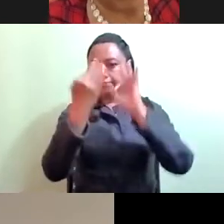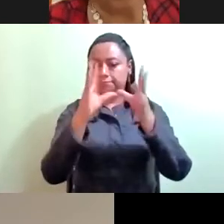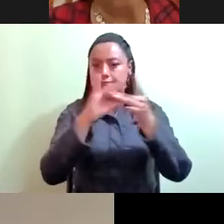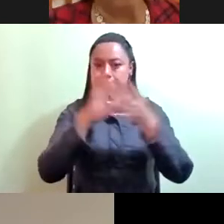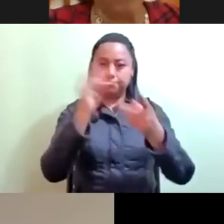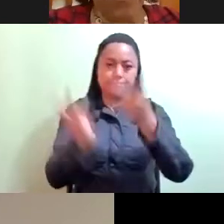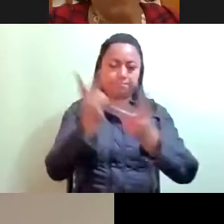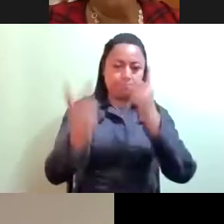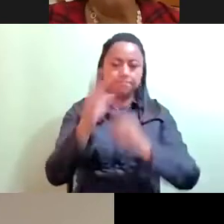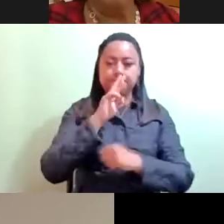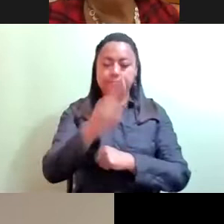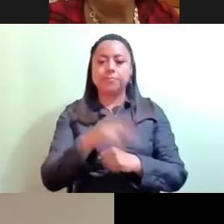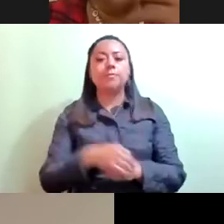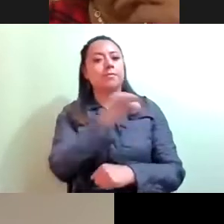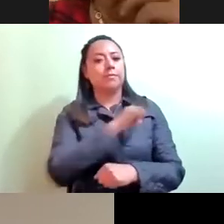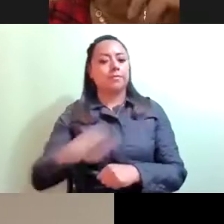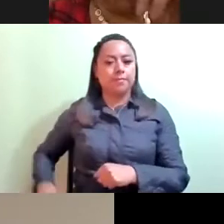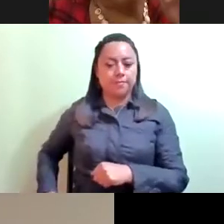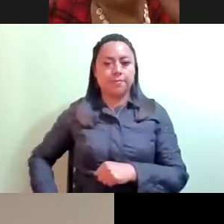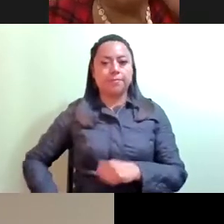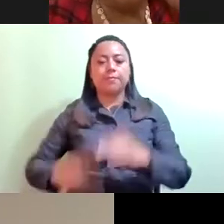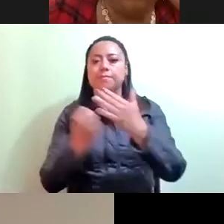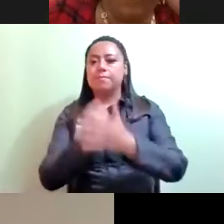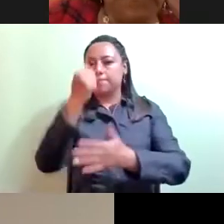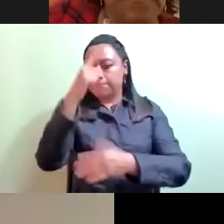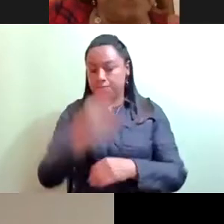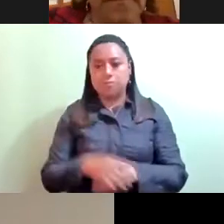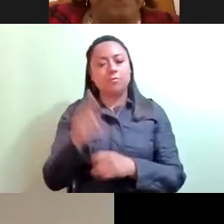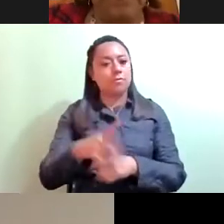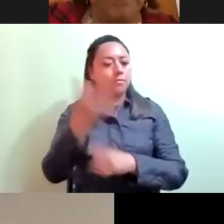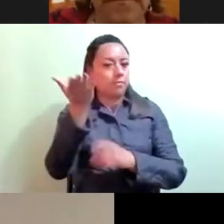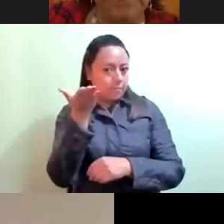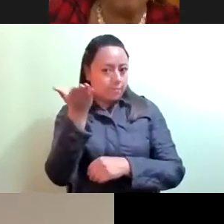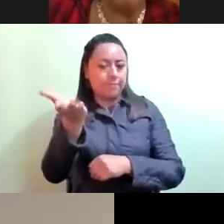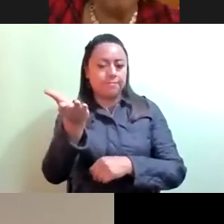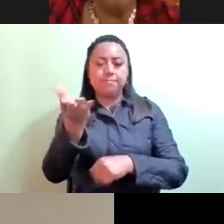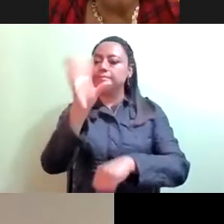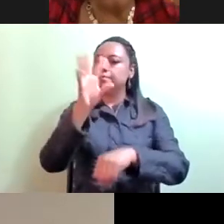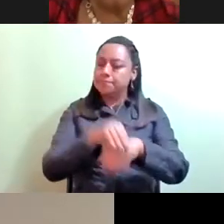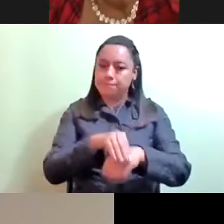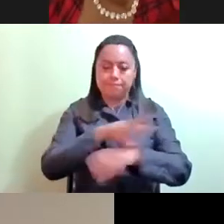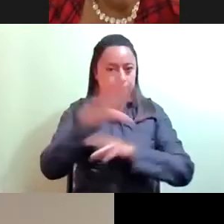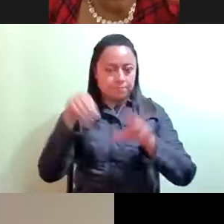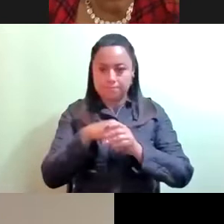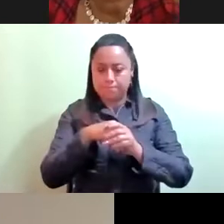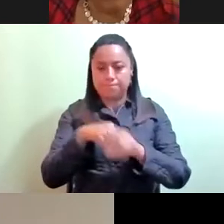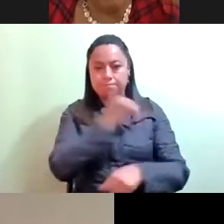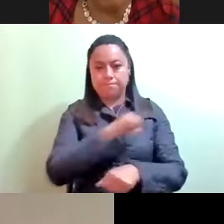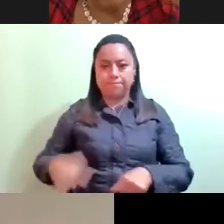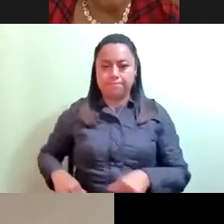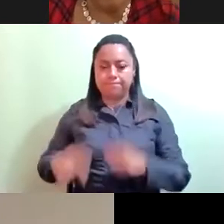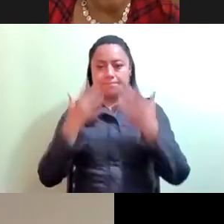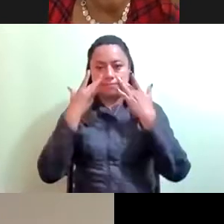Martínez Vite, alcalde de Tláhuac, mediante el cual solicita licencia definitiva al cargo como alcalde. Y el tercero, de opinión